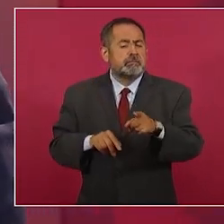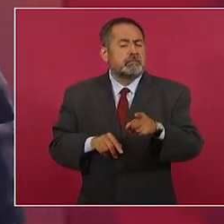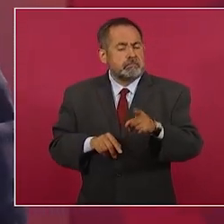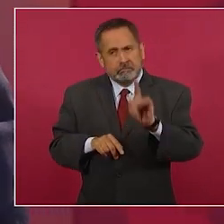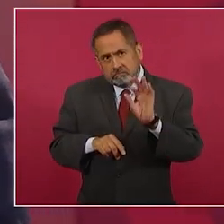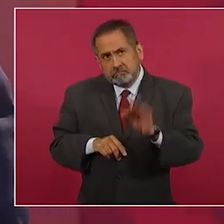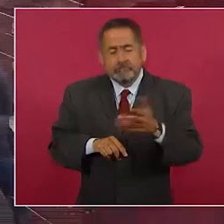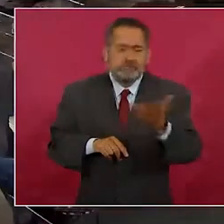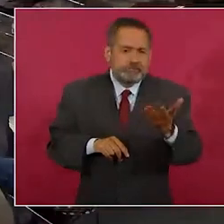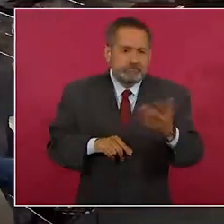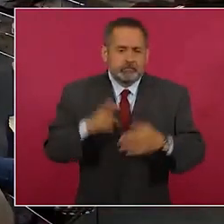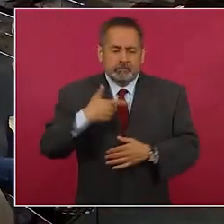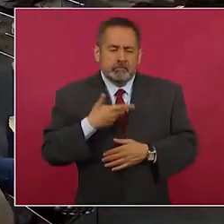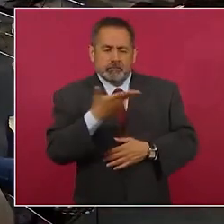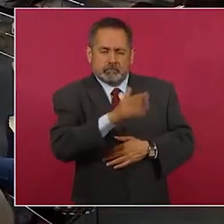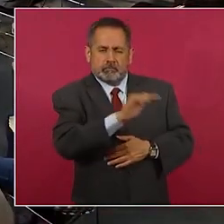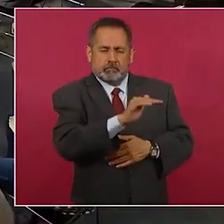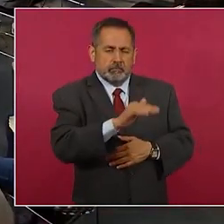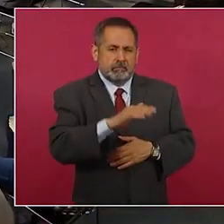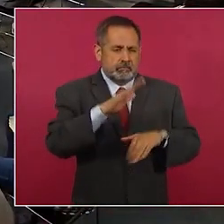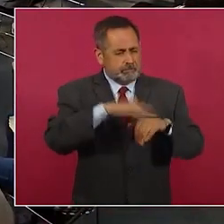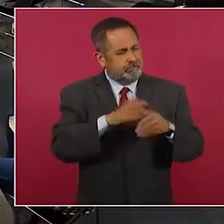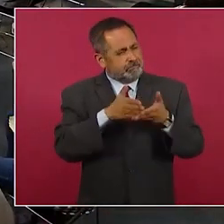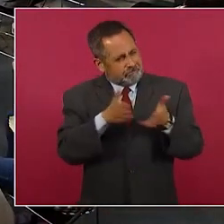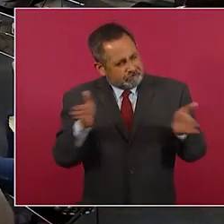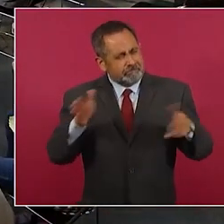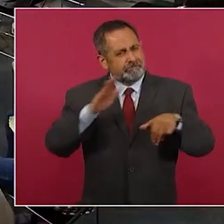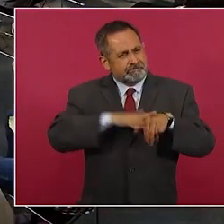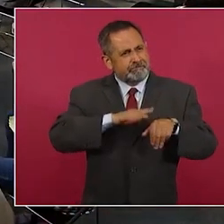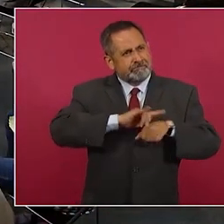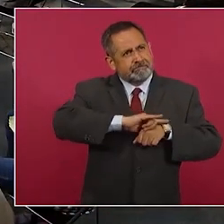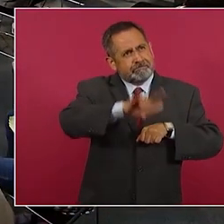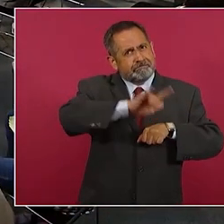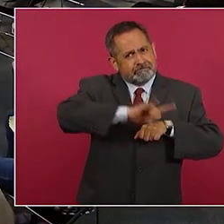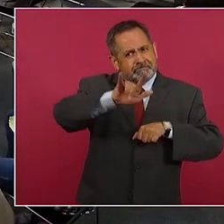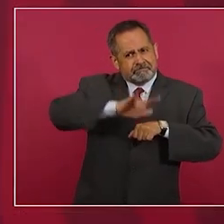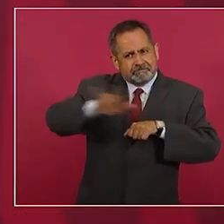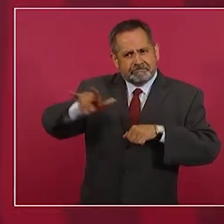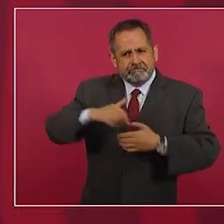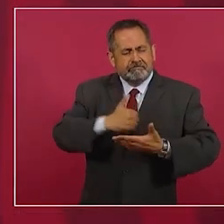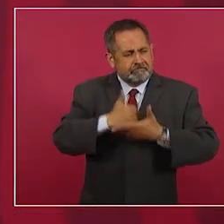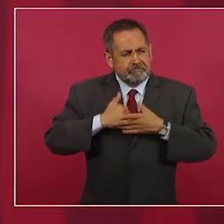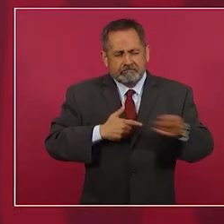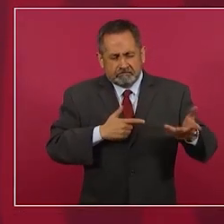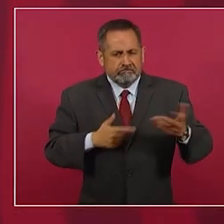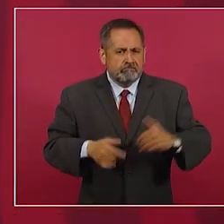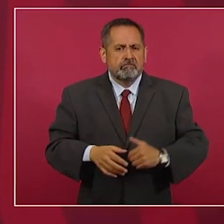le pedí que se ampliara que nos ayudaran